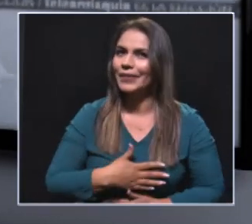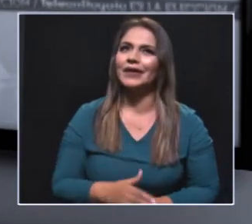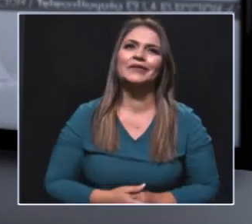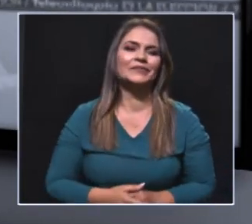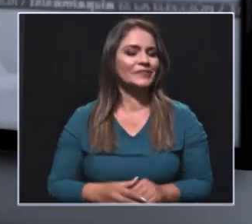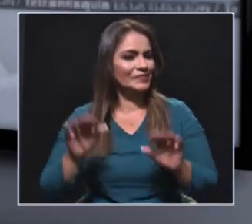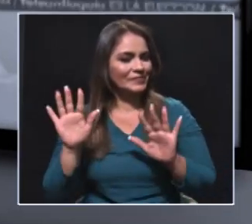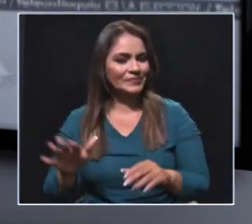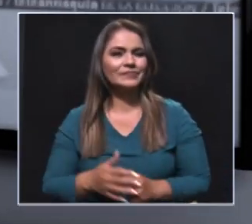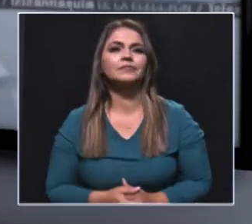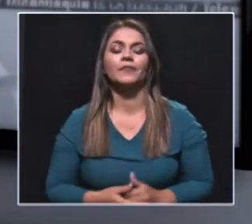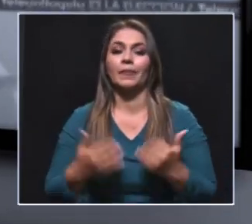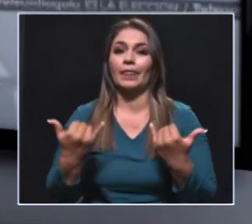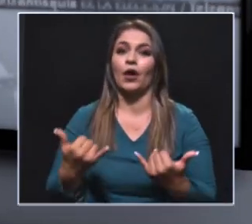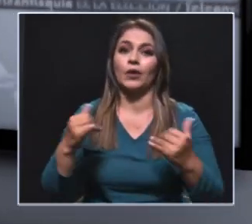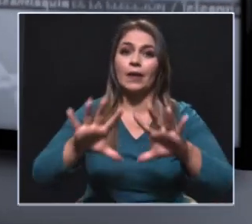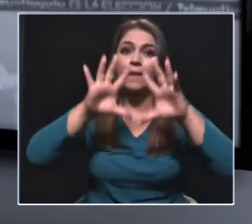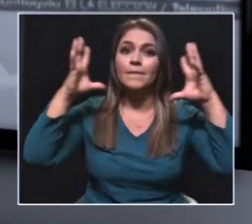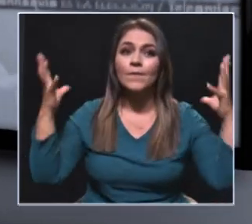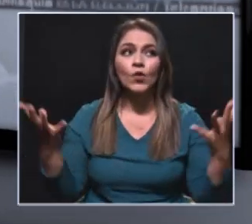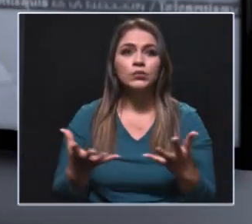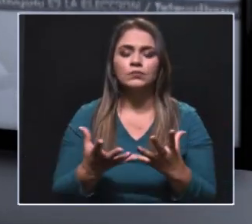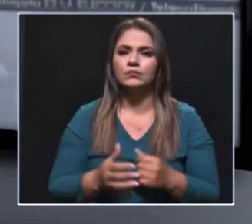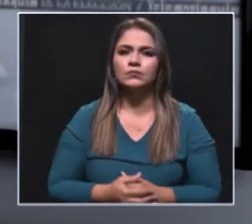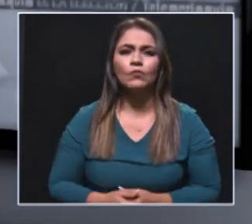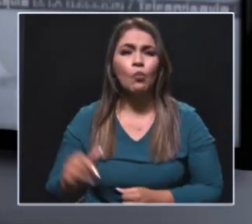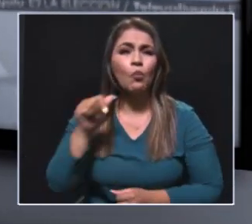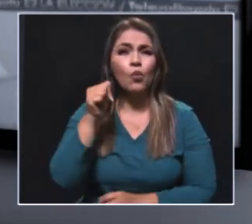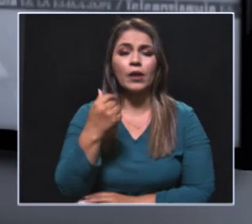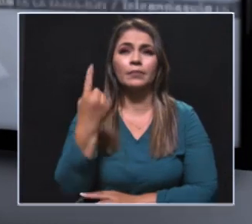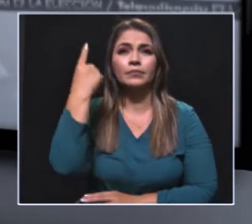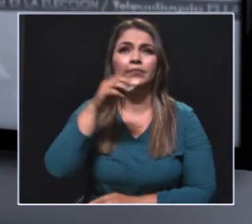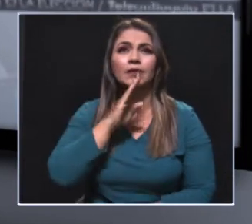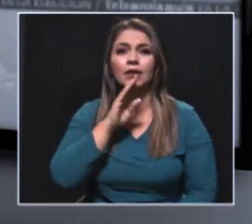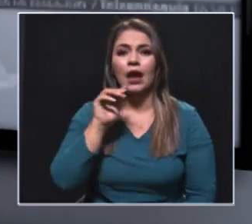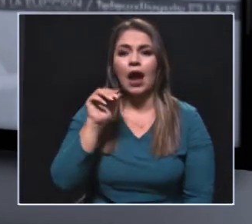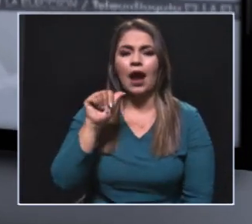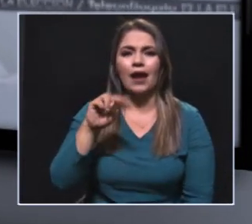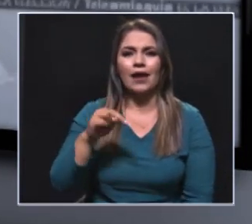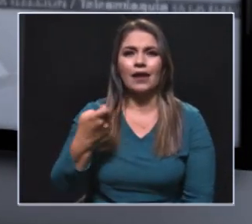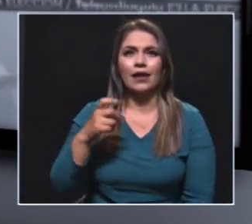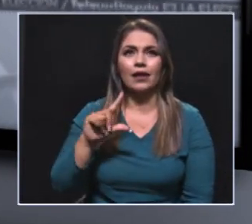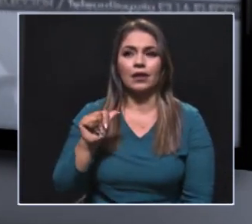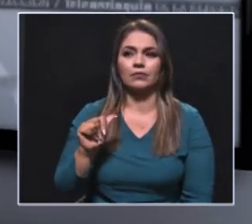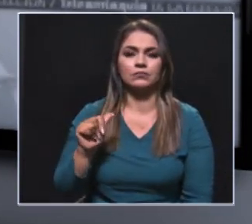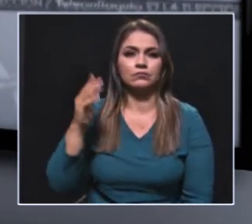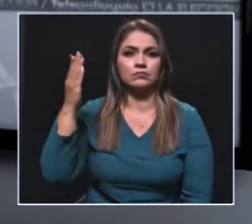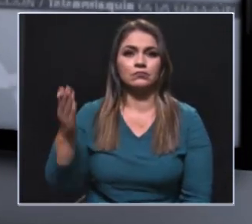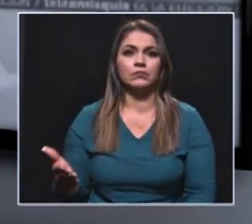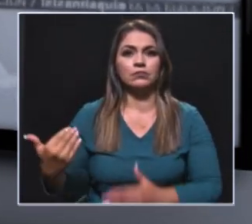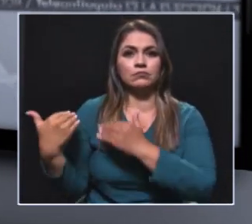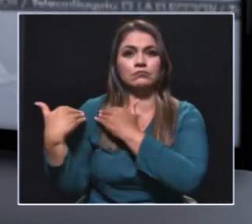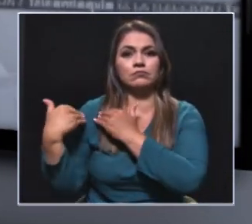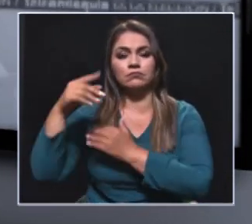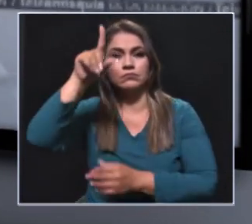en contexto. Hoy en el mundo, la mujer con más poder político es Ángela Merkel, que por supuesto está al frente a los destinos de